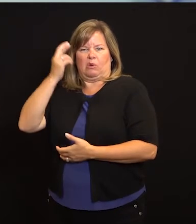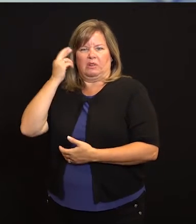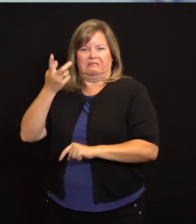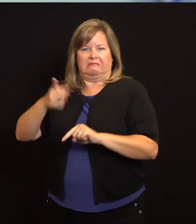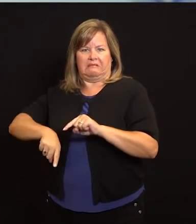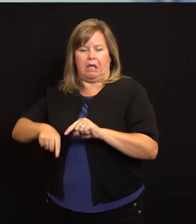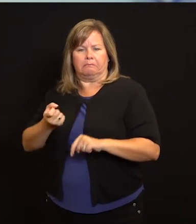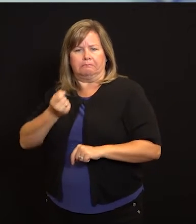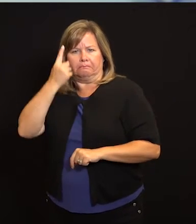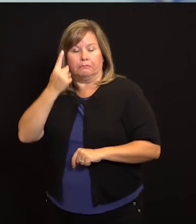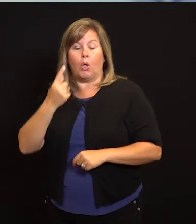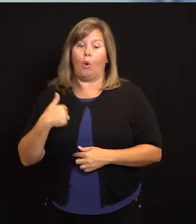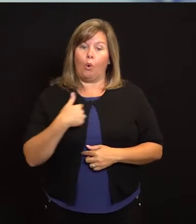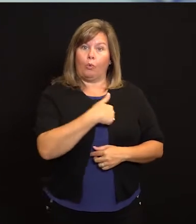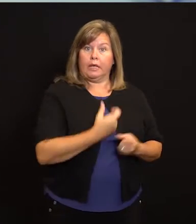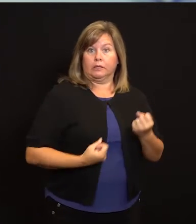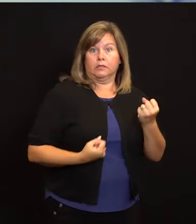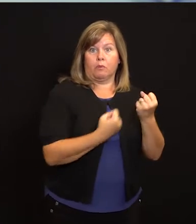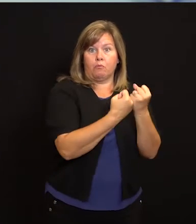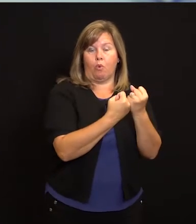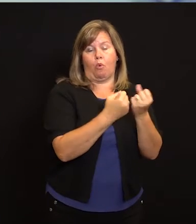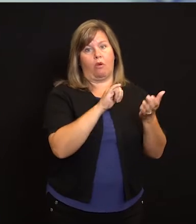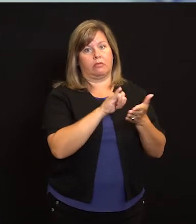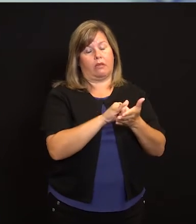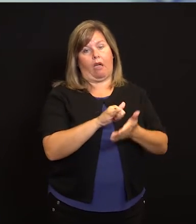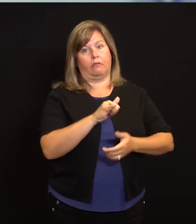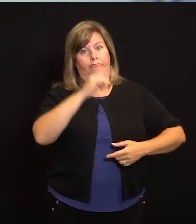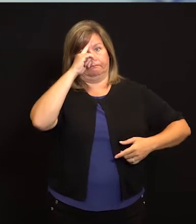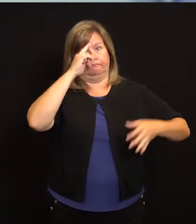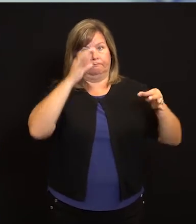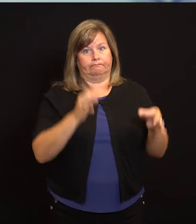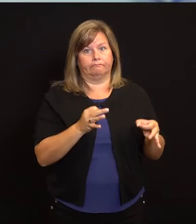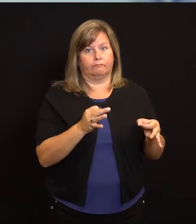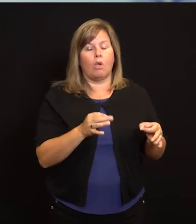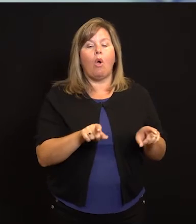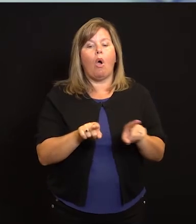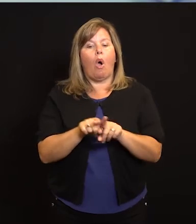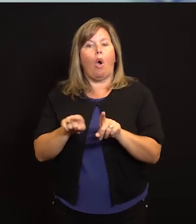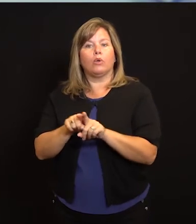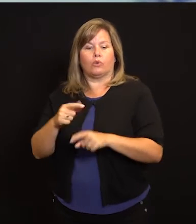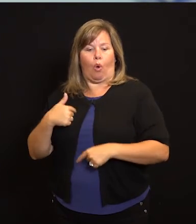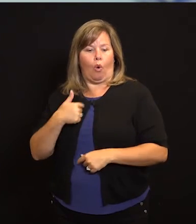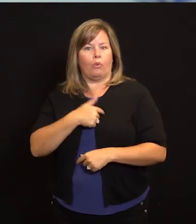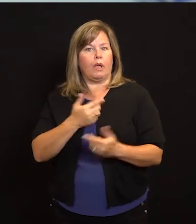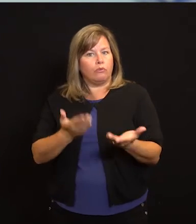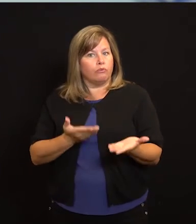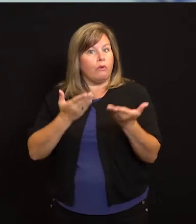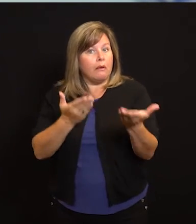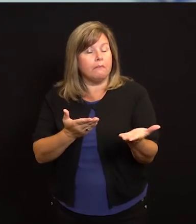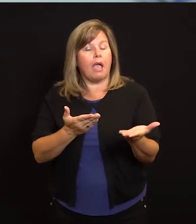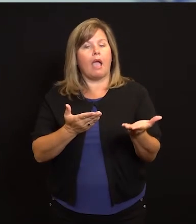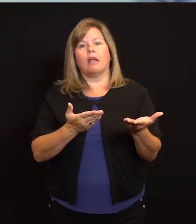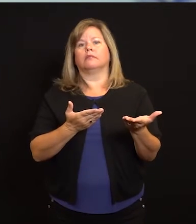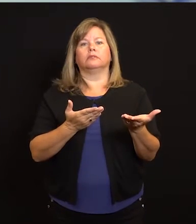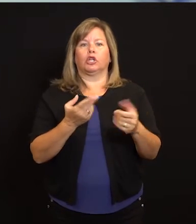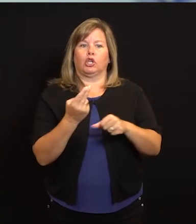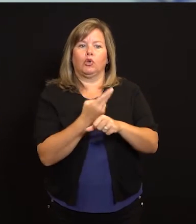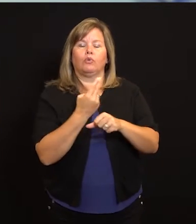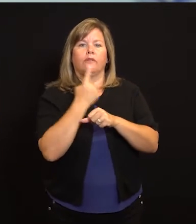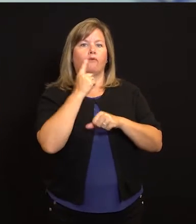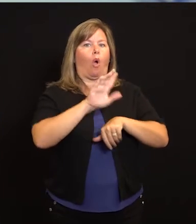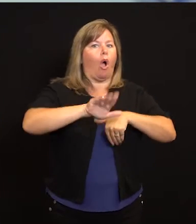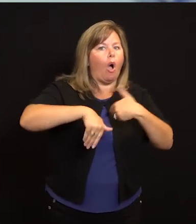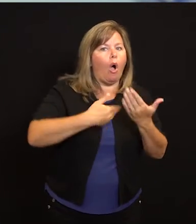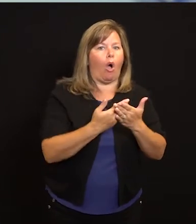en la escuela, a menos que tengan una razón médica, por lo que no pueden hacer eso. Ahora, aquí en el Departamento de Salud del Condado de Kent, apoyamos